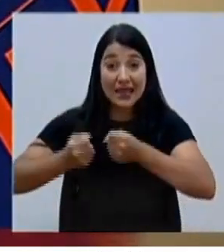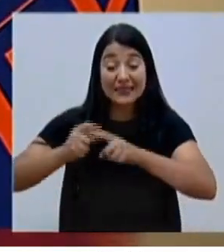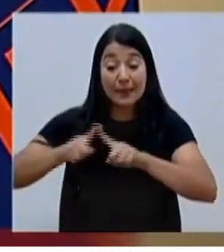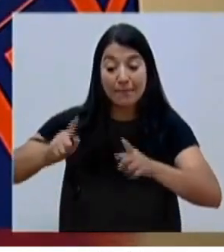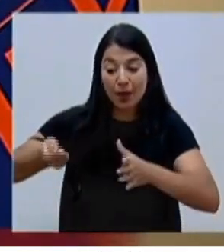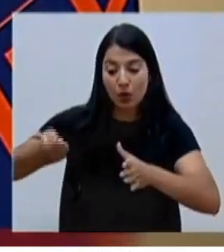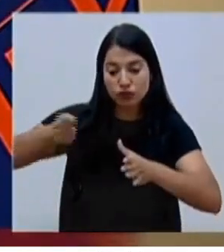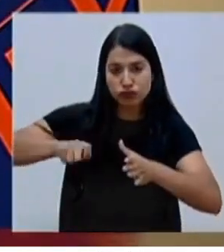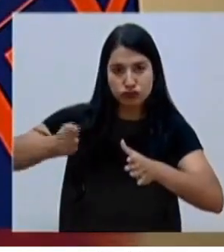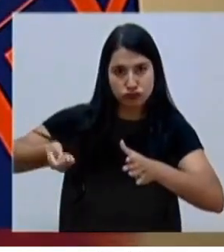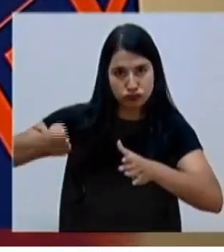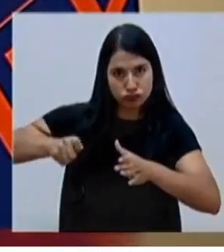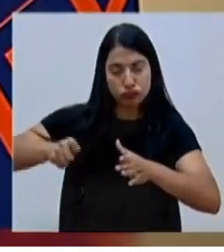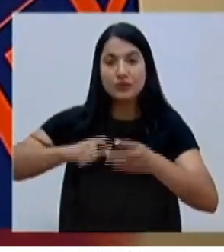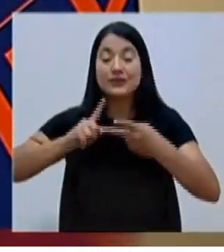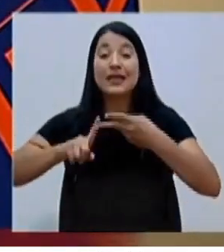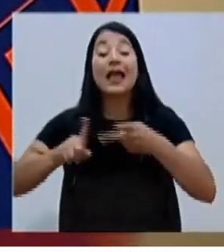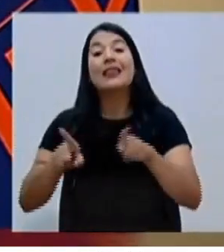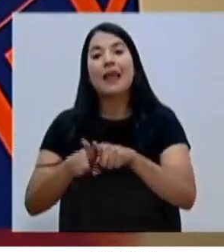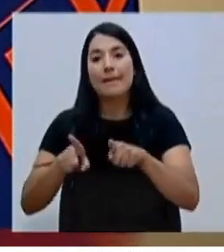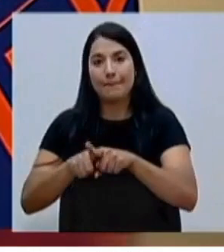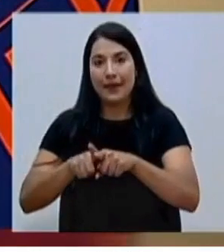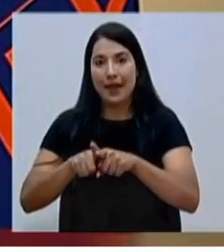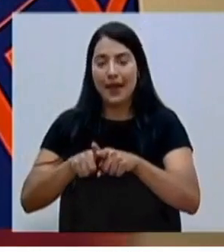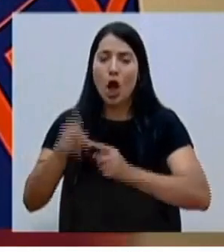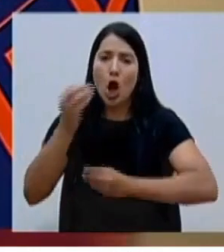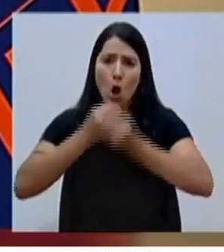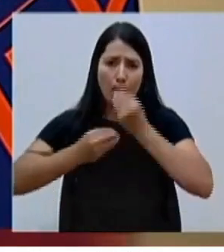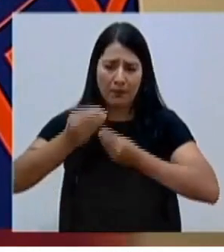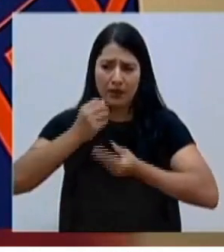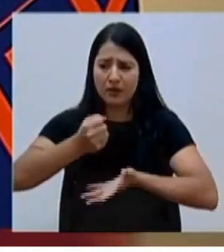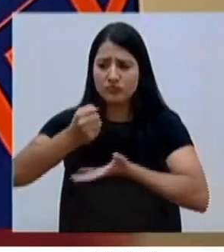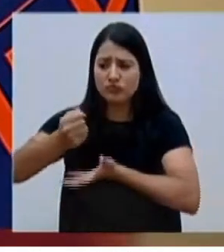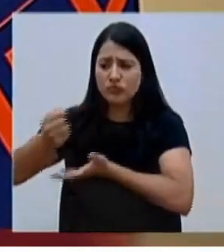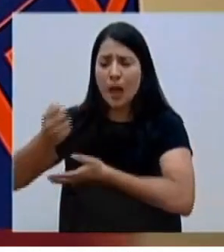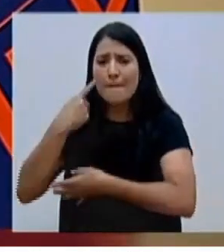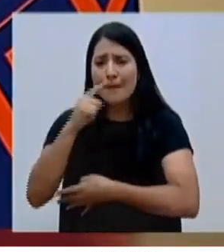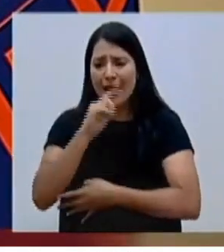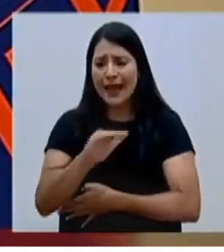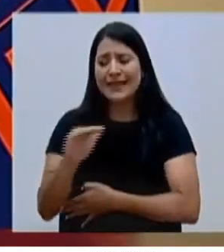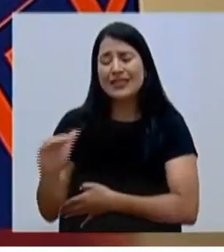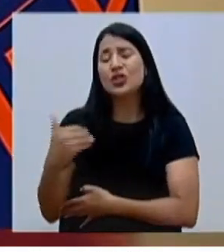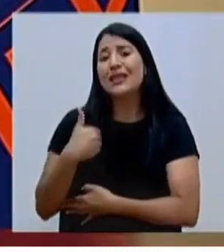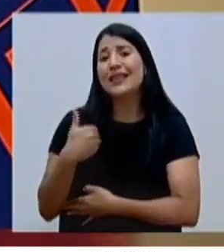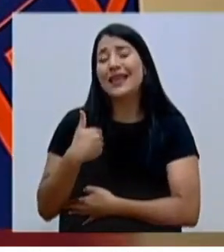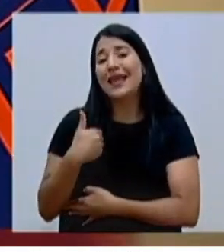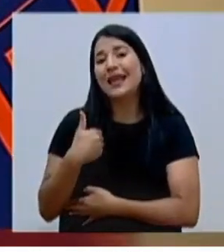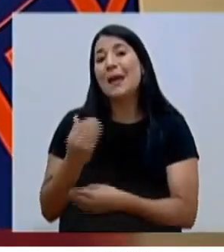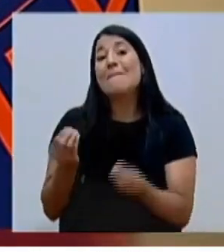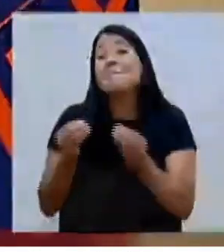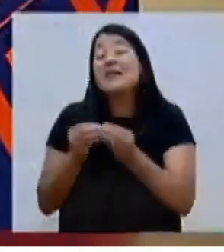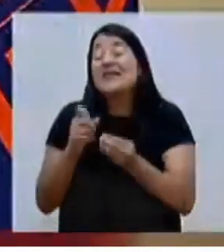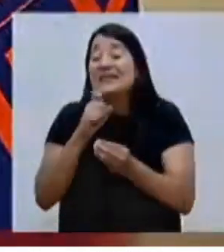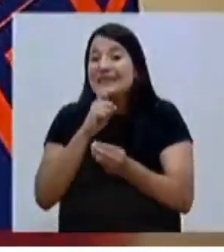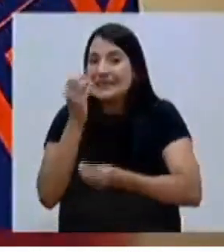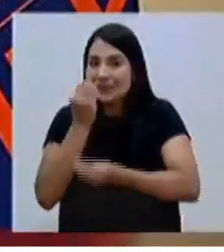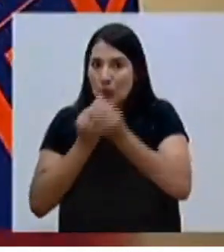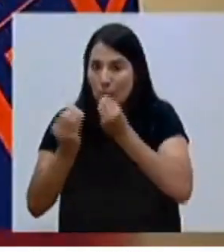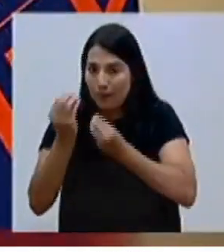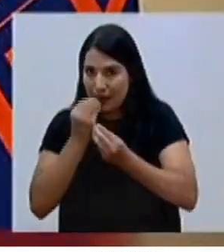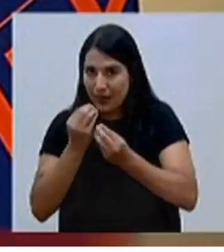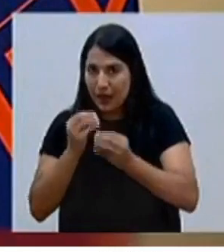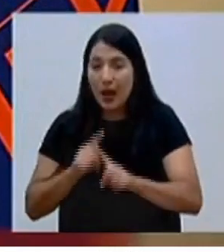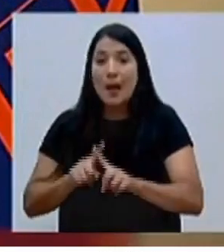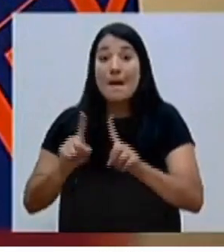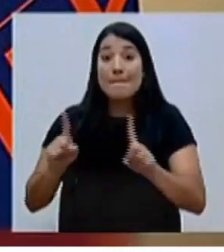alimentos también Para los niños con una condición de nutrición más deteriorada Pero eso ha sido un constante